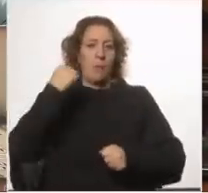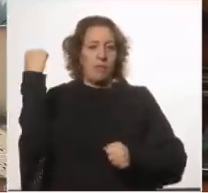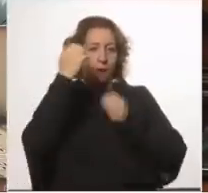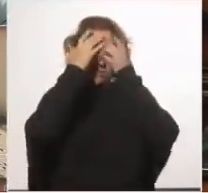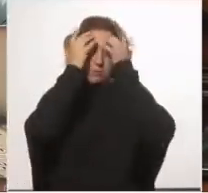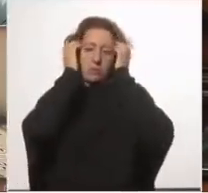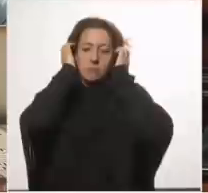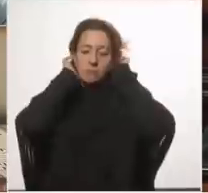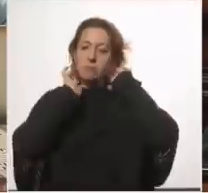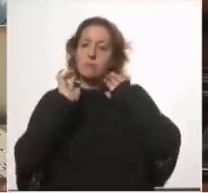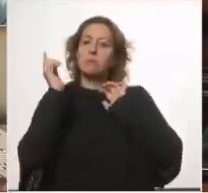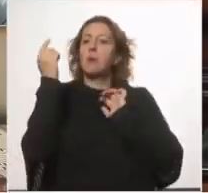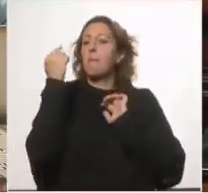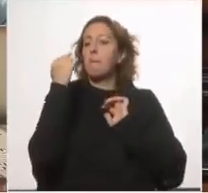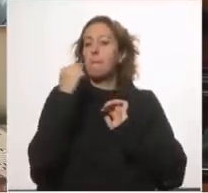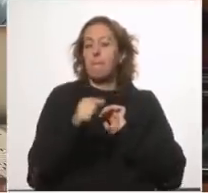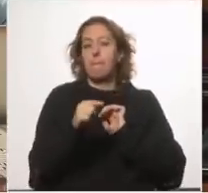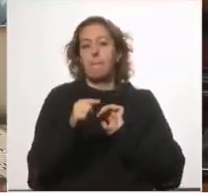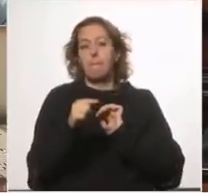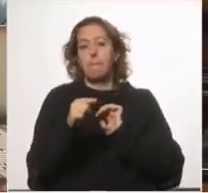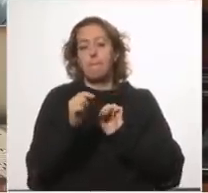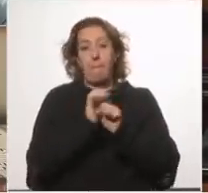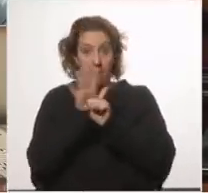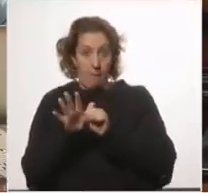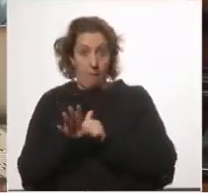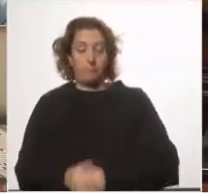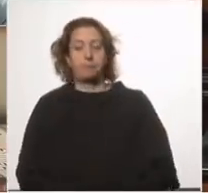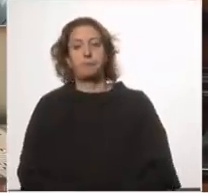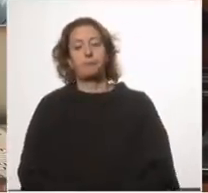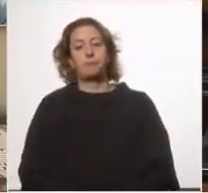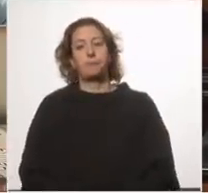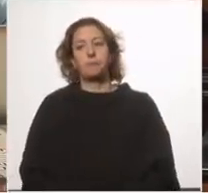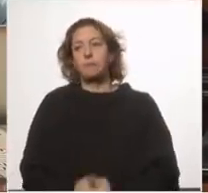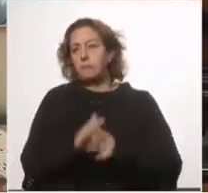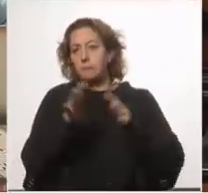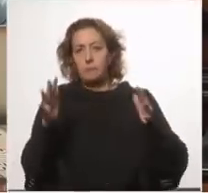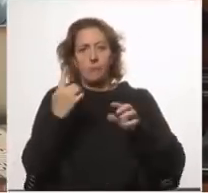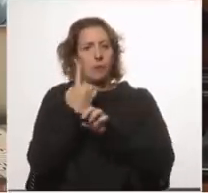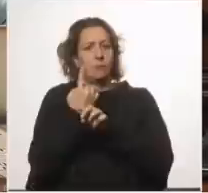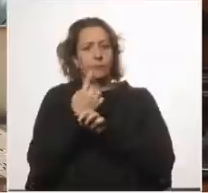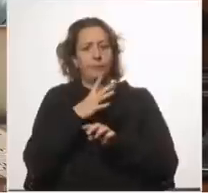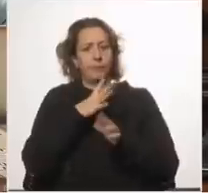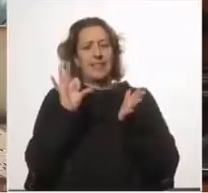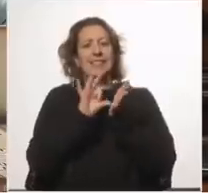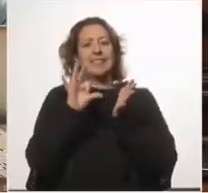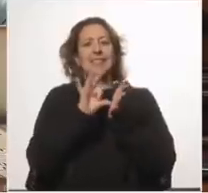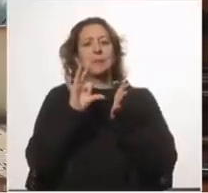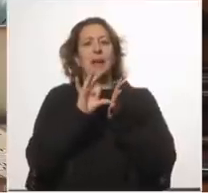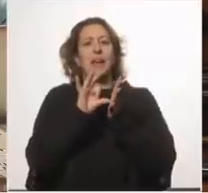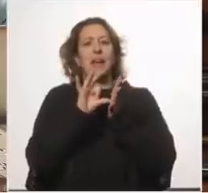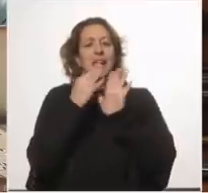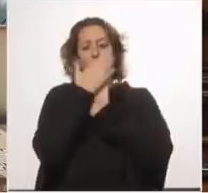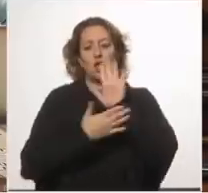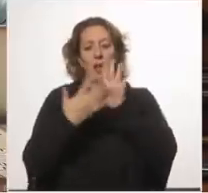la pandemia. Bueno, primero porque había un sistema nacional integrado de salud